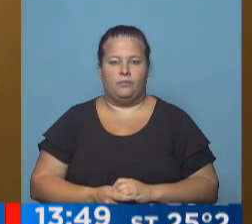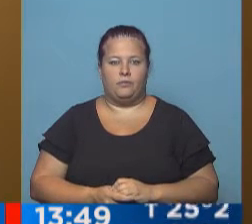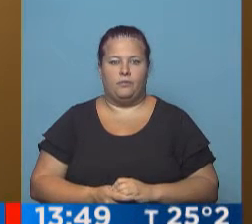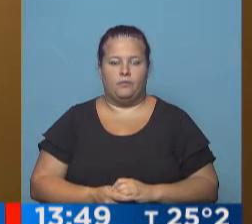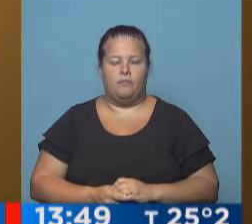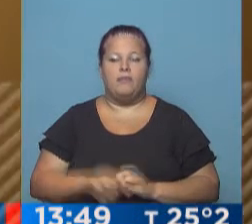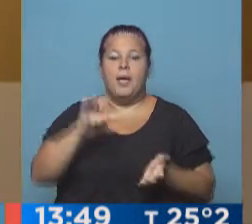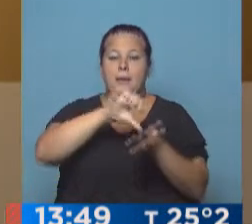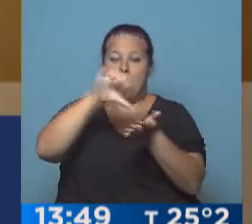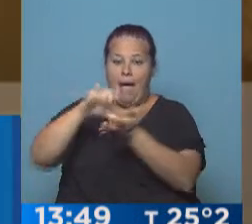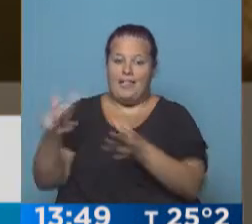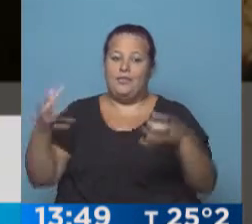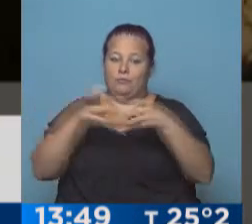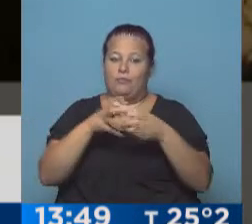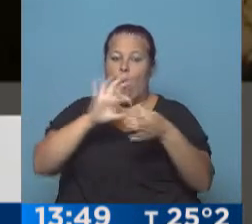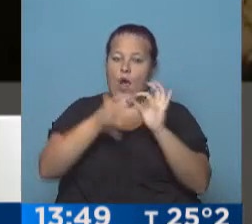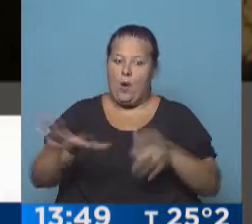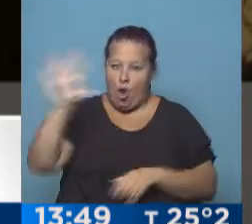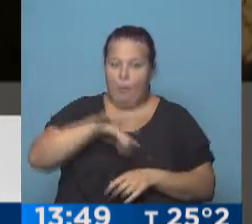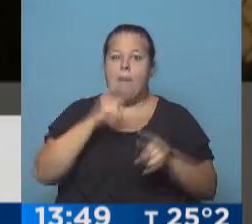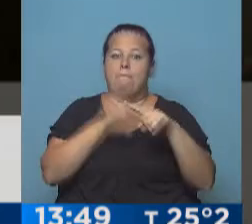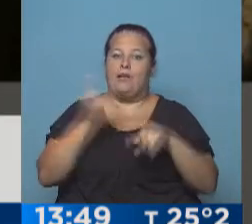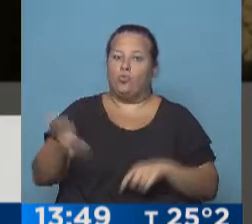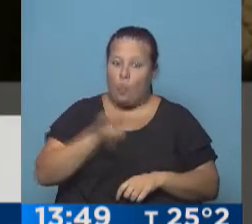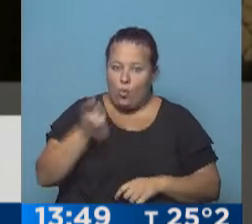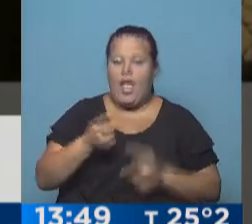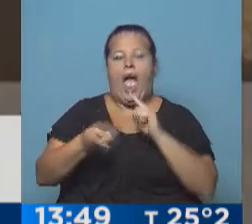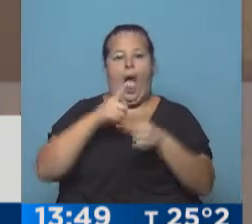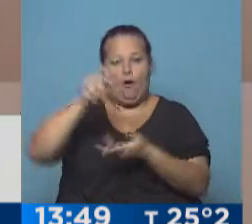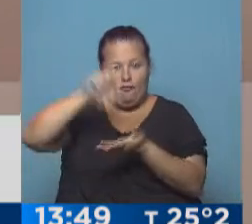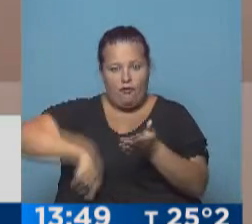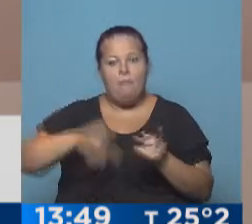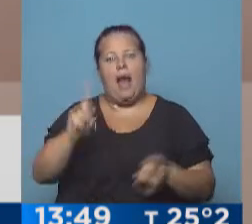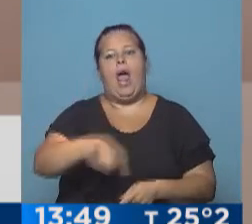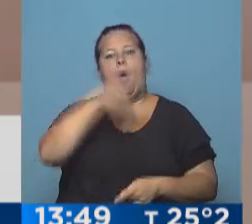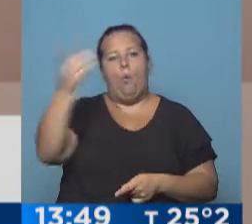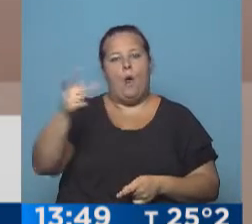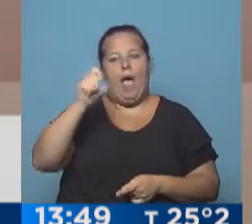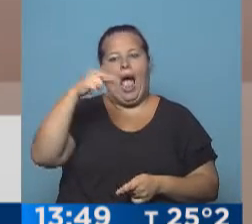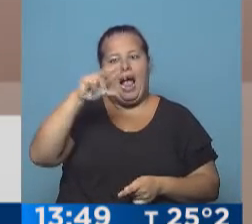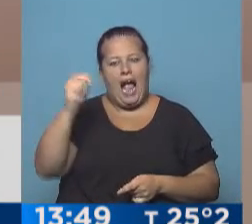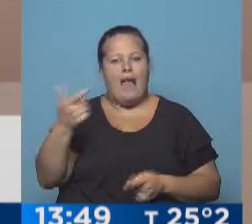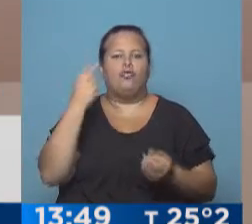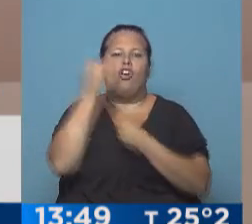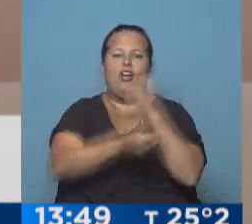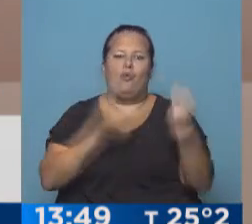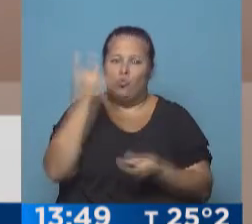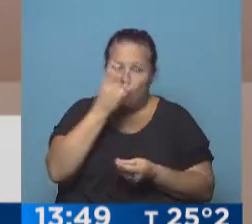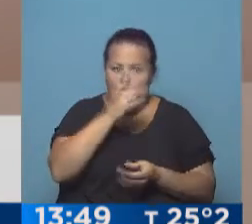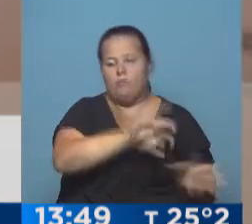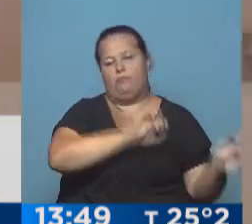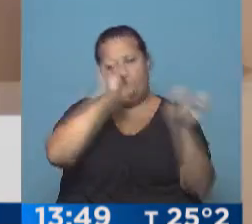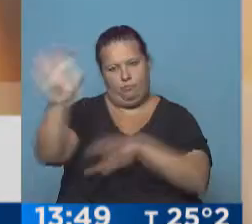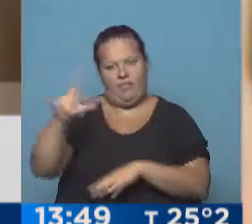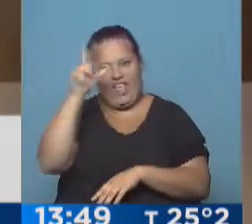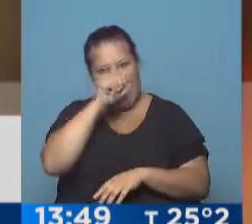Los países miembros de la Unión Europea y Turquía firmaron un acuerdo para devolver a Ankara a todo inmigrante ilegal que llegue de las